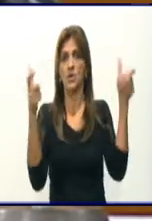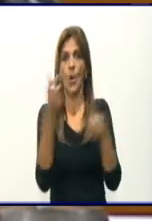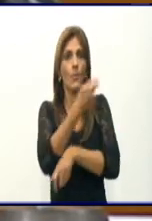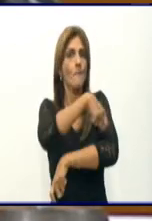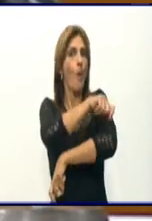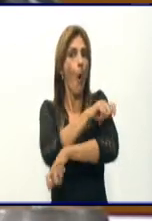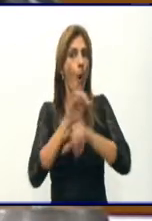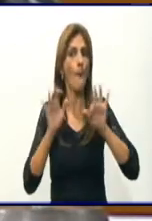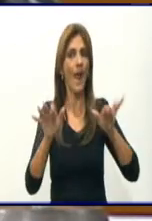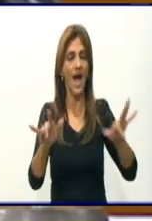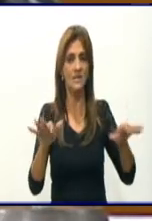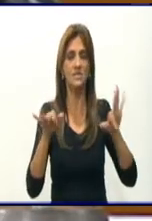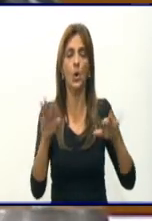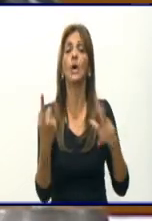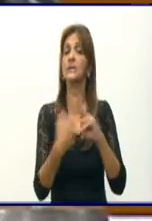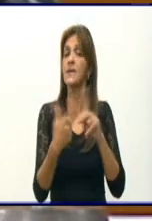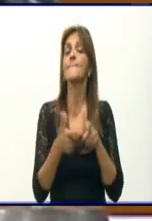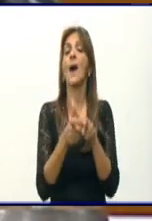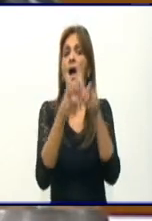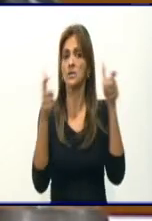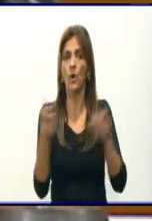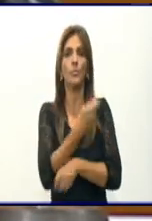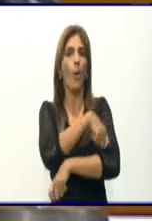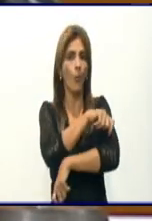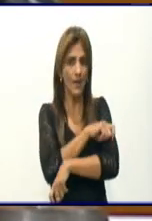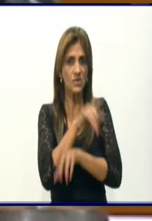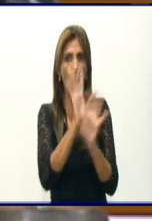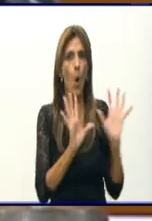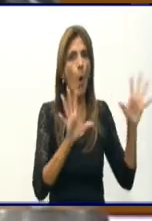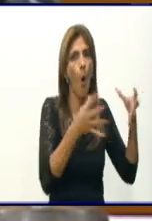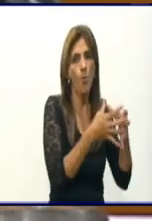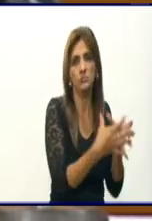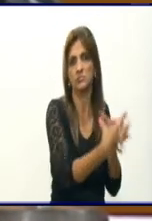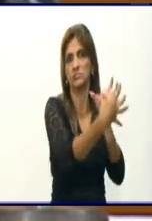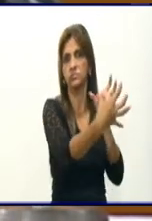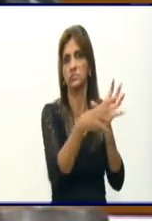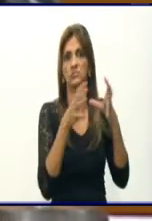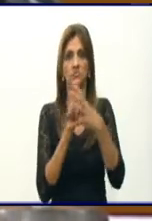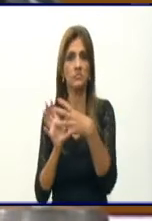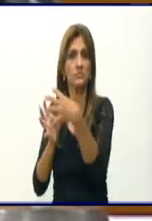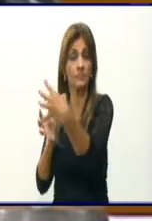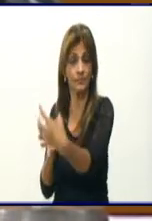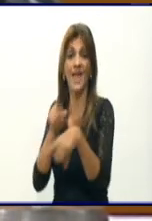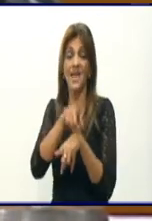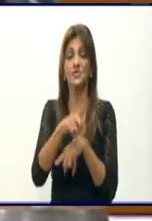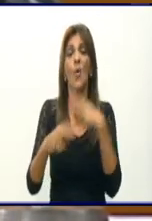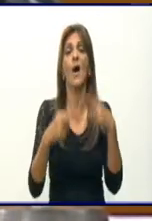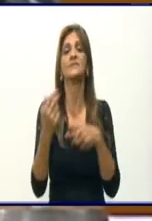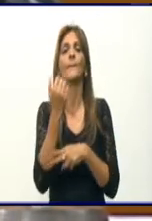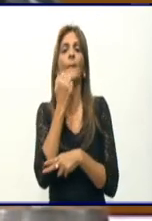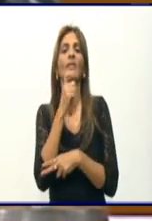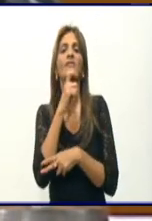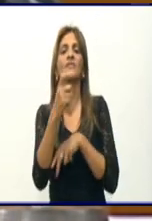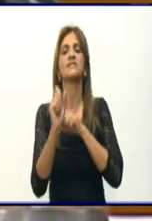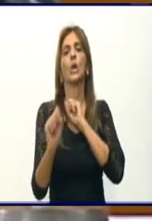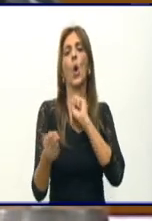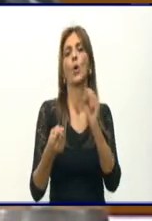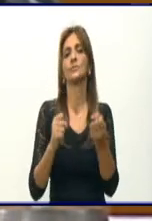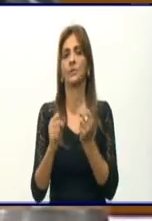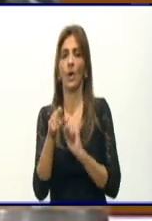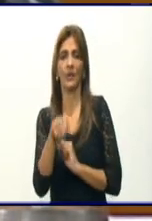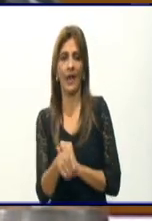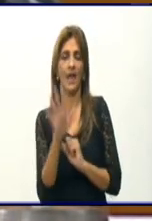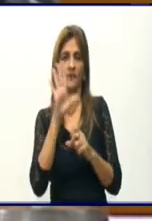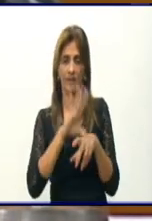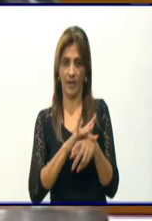mayor población concentrada, lo cual hace también un poco más difícil el control de esta enfermedad. A pesar, yo